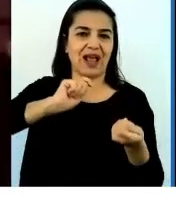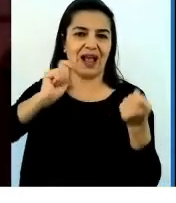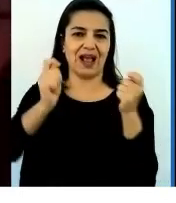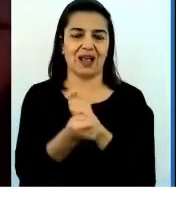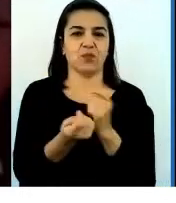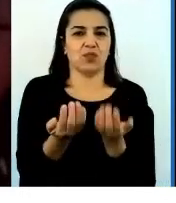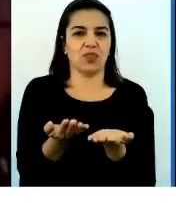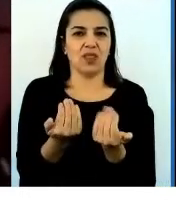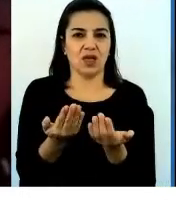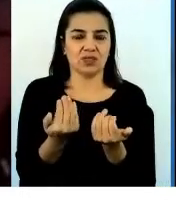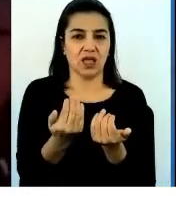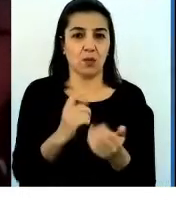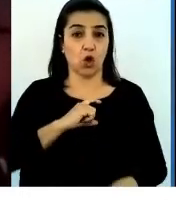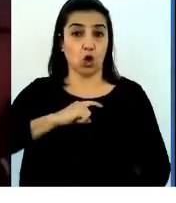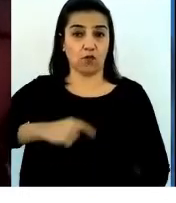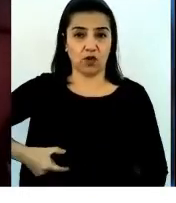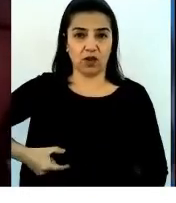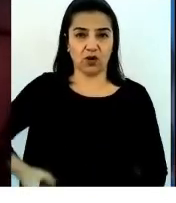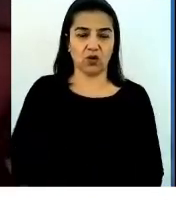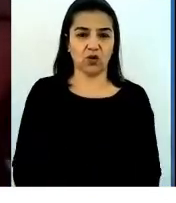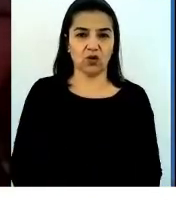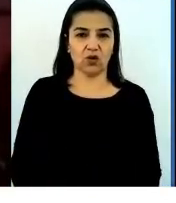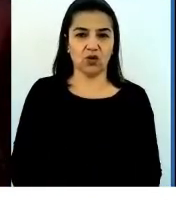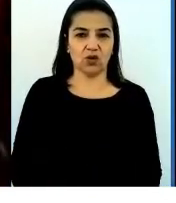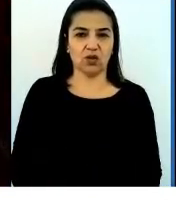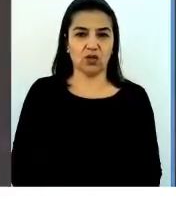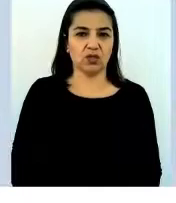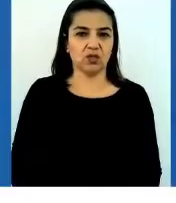los gobiernos, el gobierno,